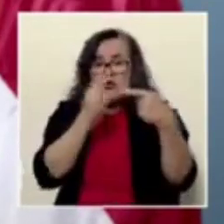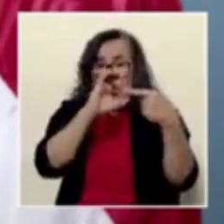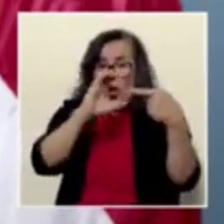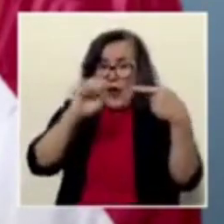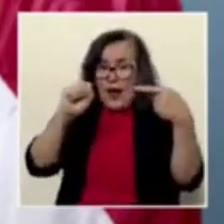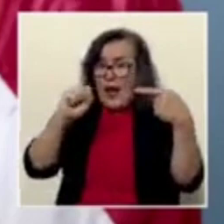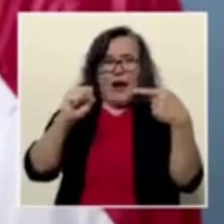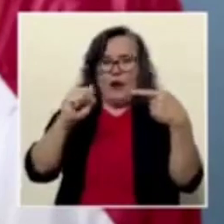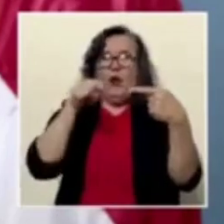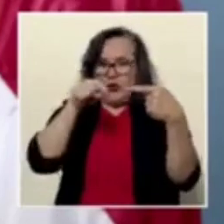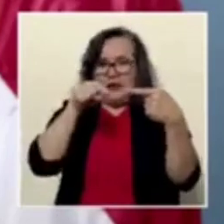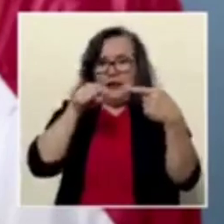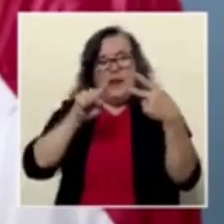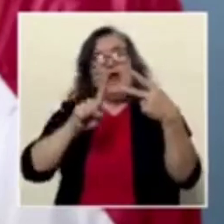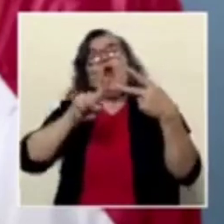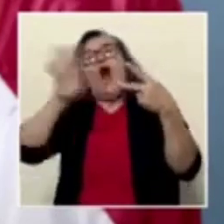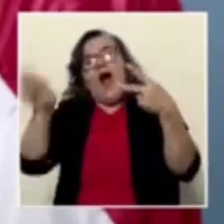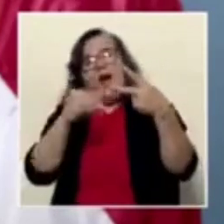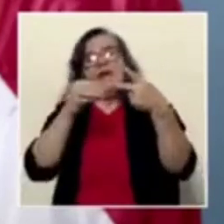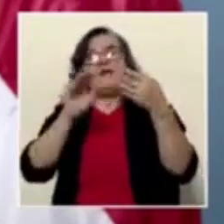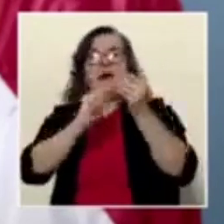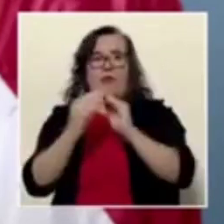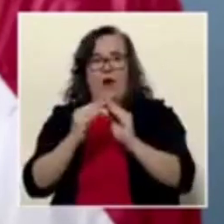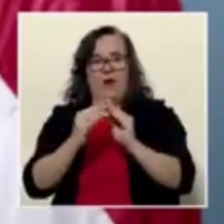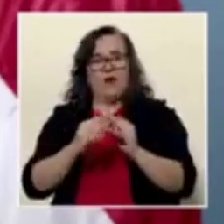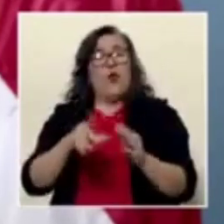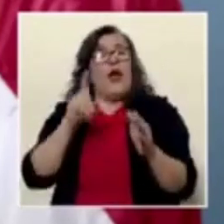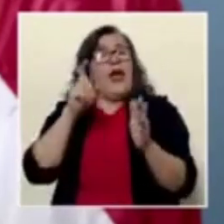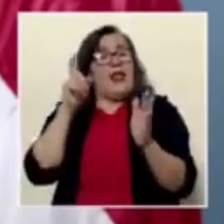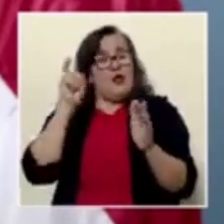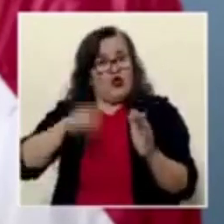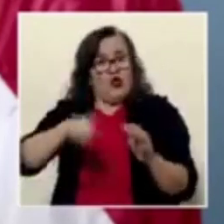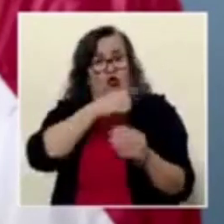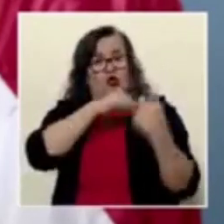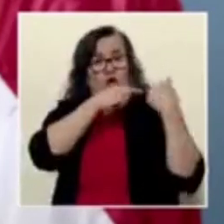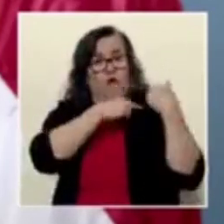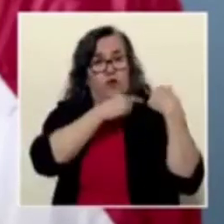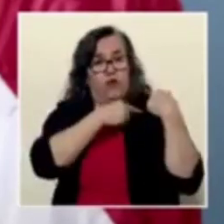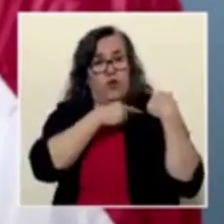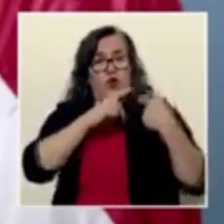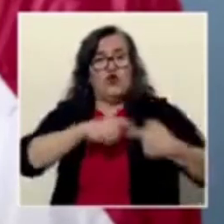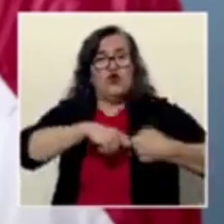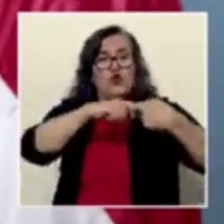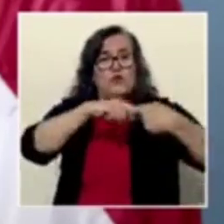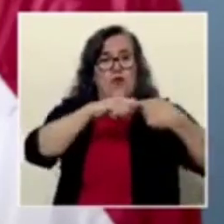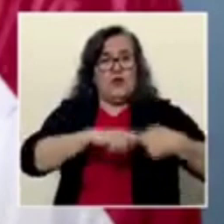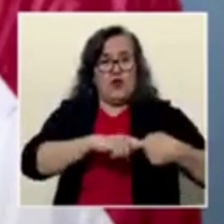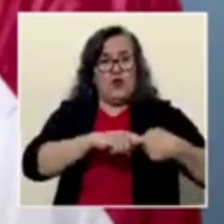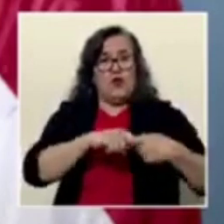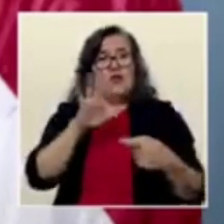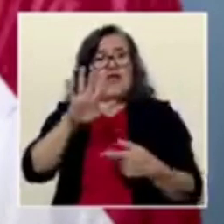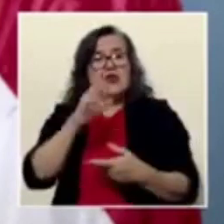sus pensiones, a quienes les debemos la administración, prueba de sus recursos